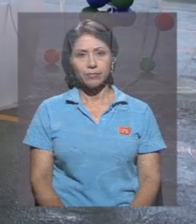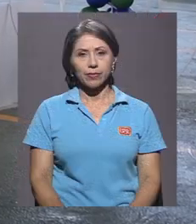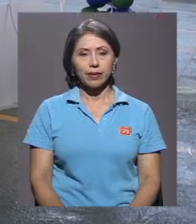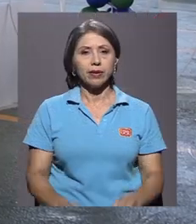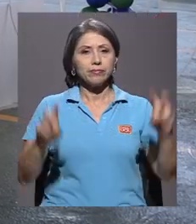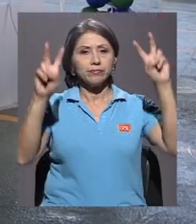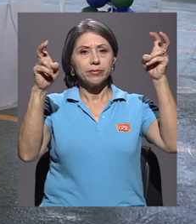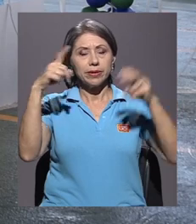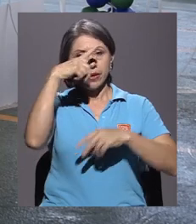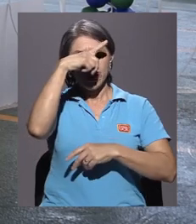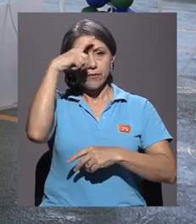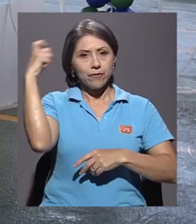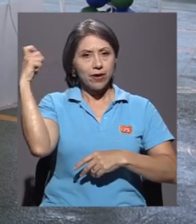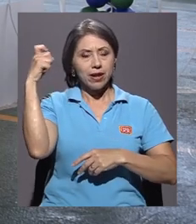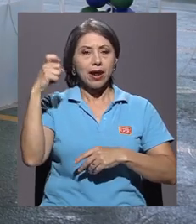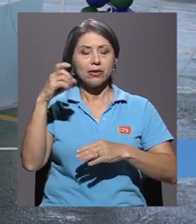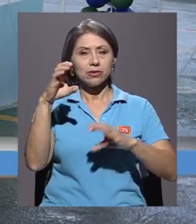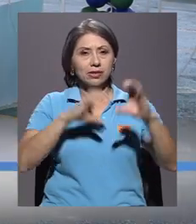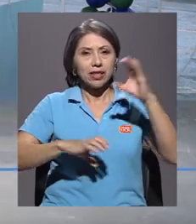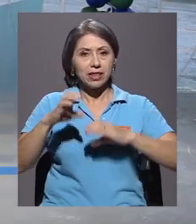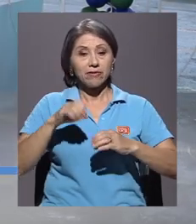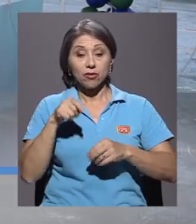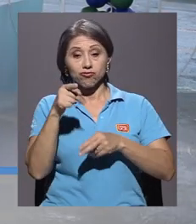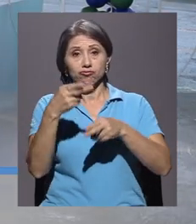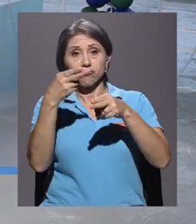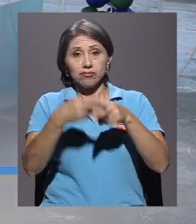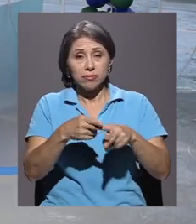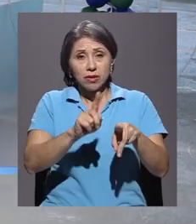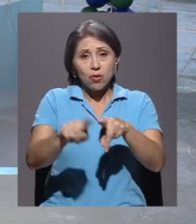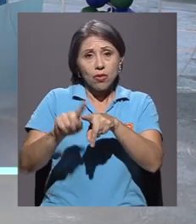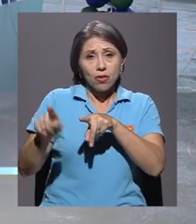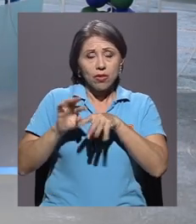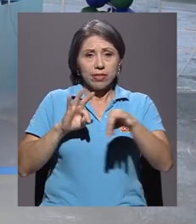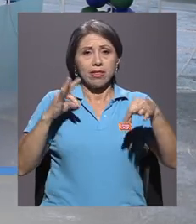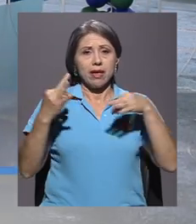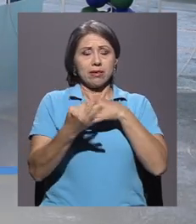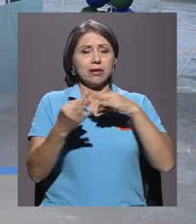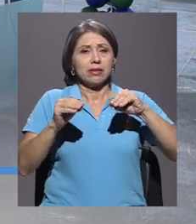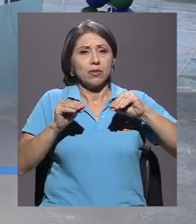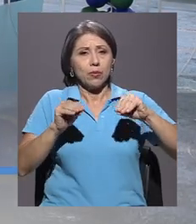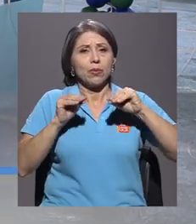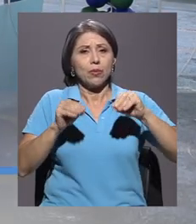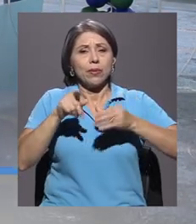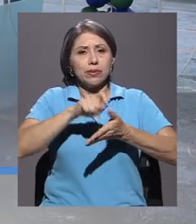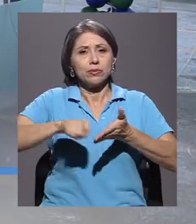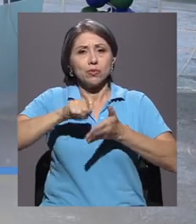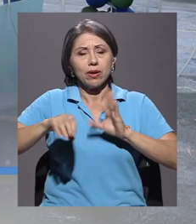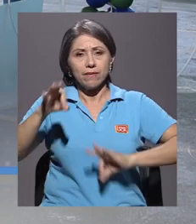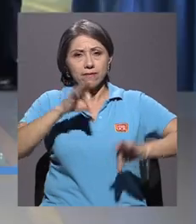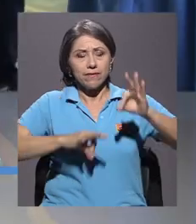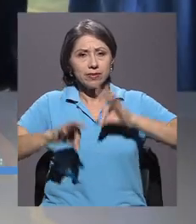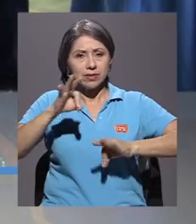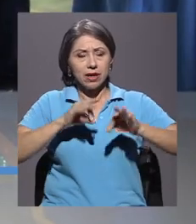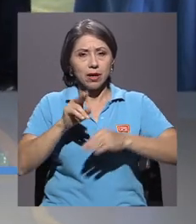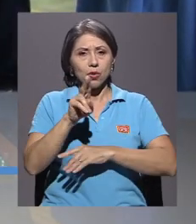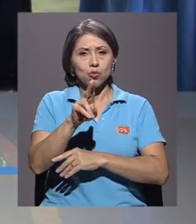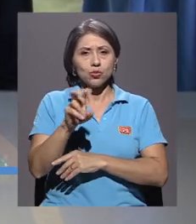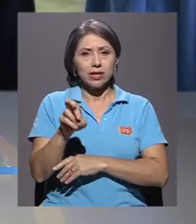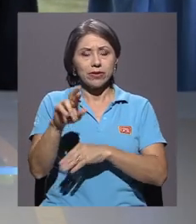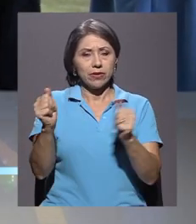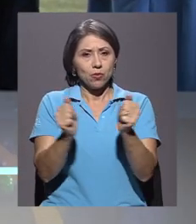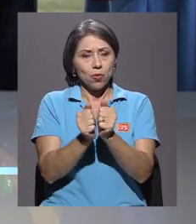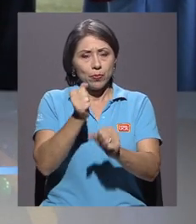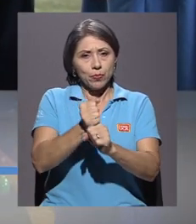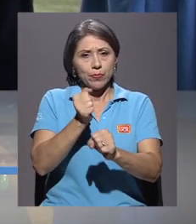Verano científico, así se le denomina al conjunto de talleres que brindará la Escuela de Física de la UCR a través de su trabajo